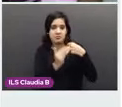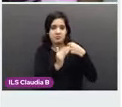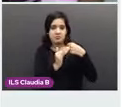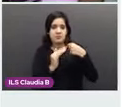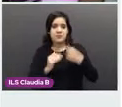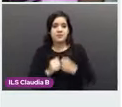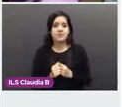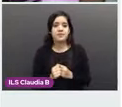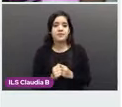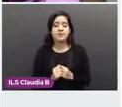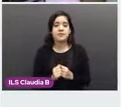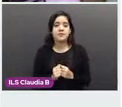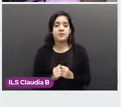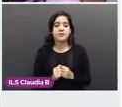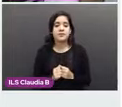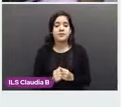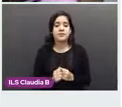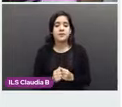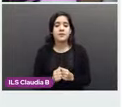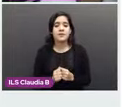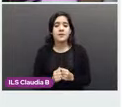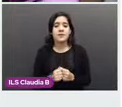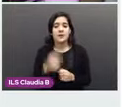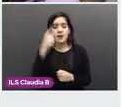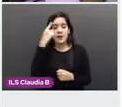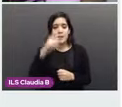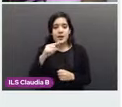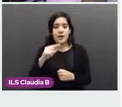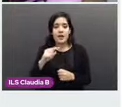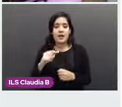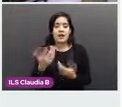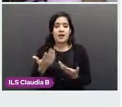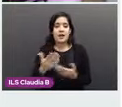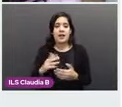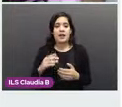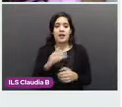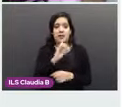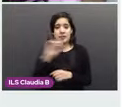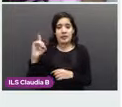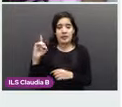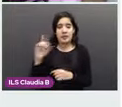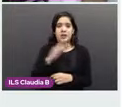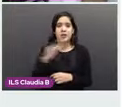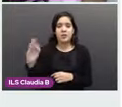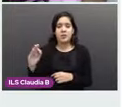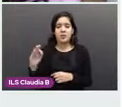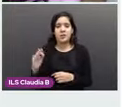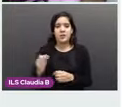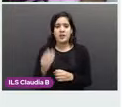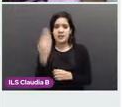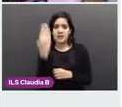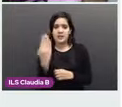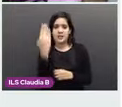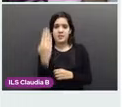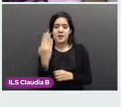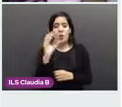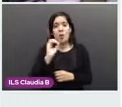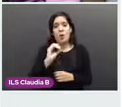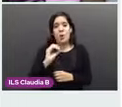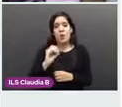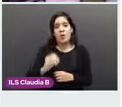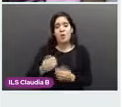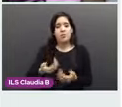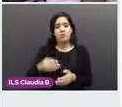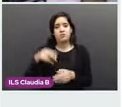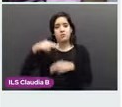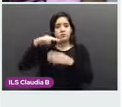Siguiente. Para hacer la exploración de la mama derecha lo podemos hacer parados frente al espejo o acostados. Si vamos a hacerlo